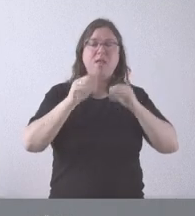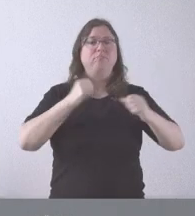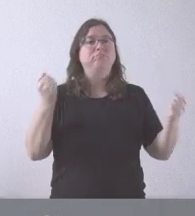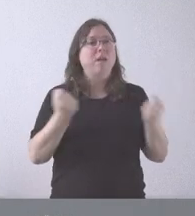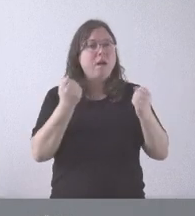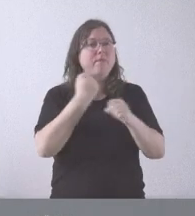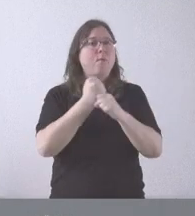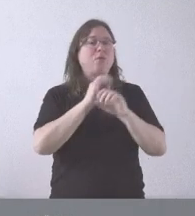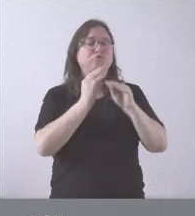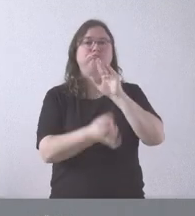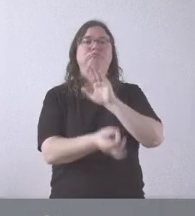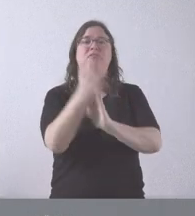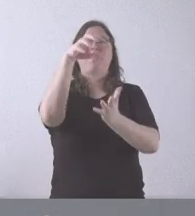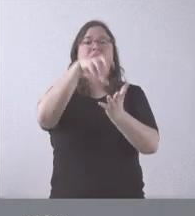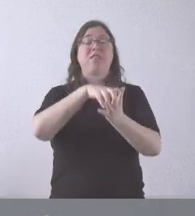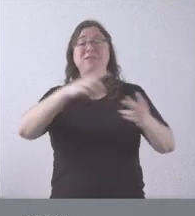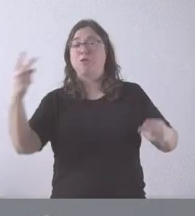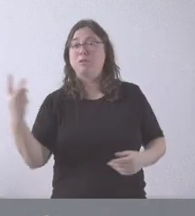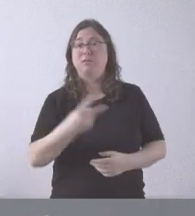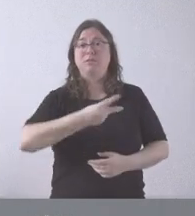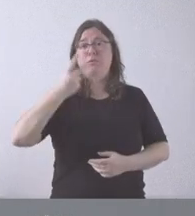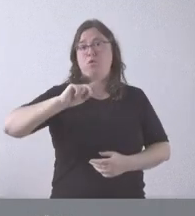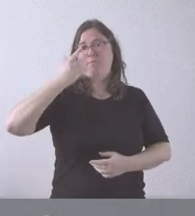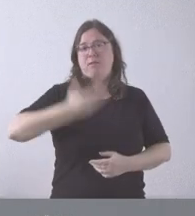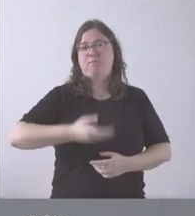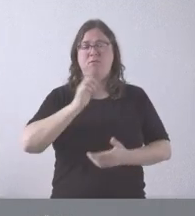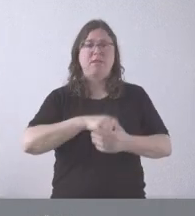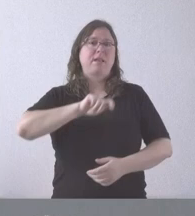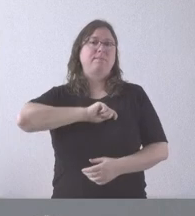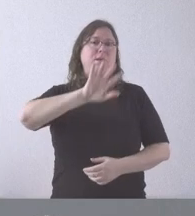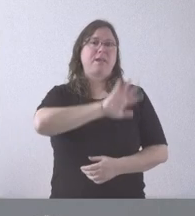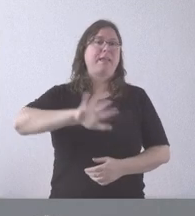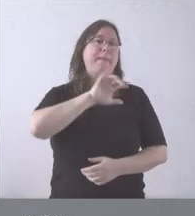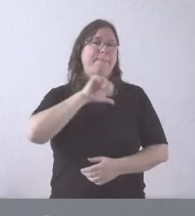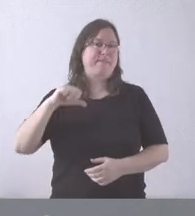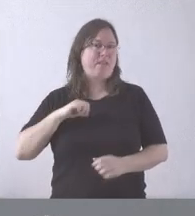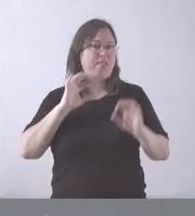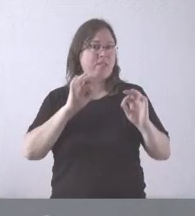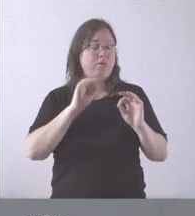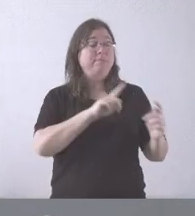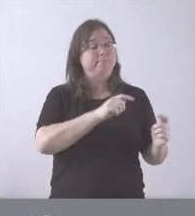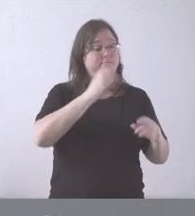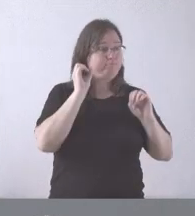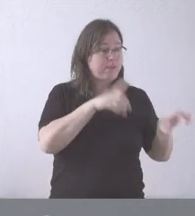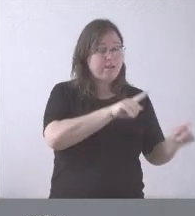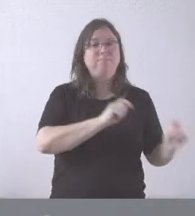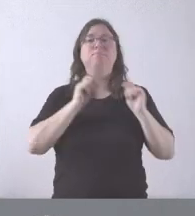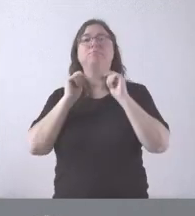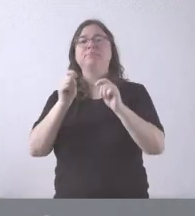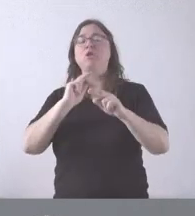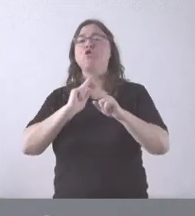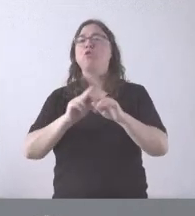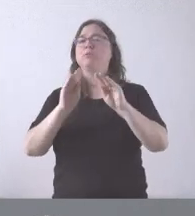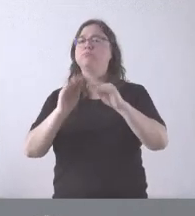ha permitido constituir este centro como el segundo centro más importante de toda España de carácter privado. Y se nombra para esta